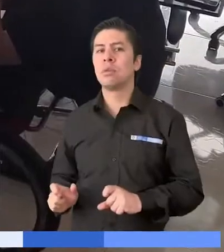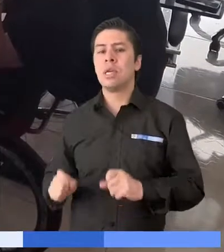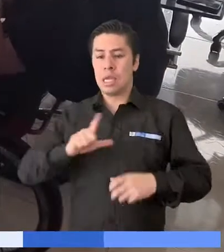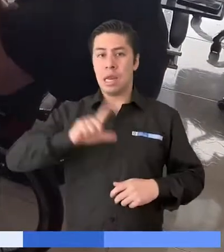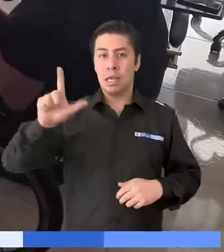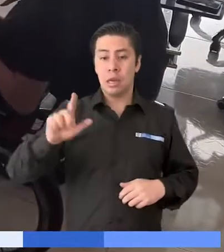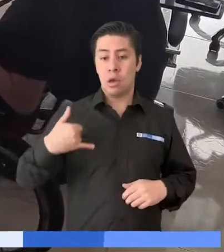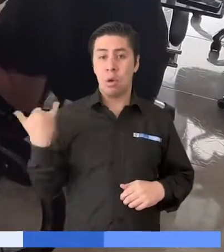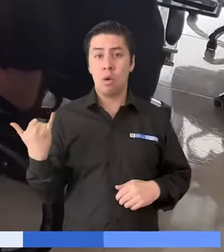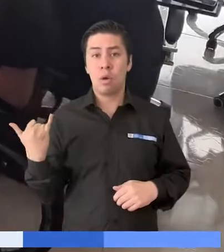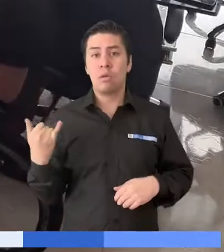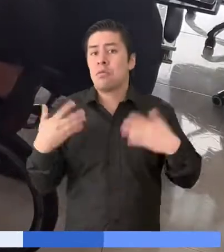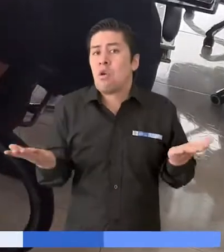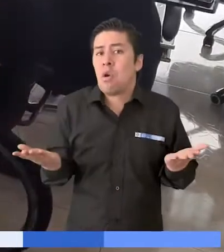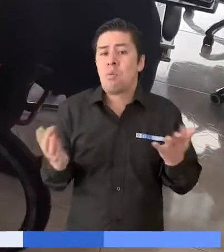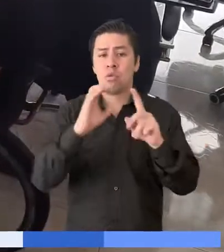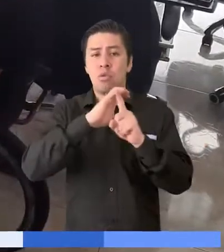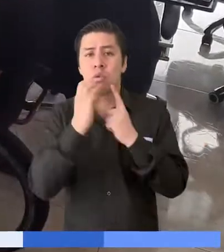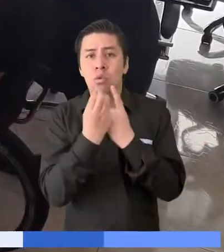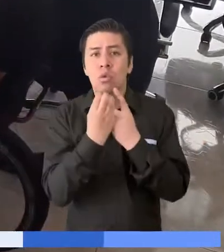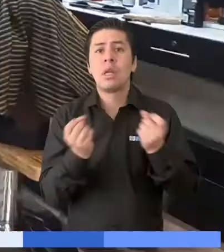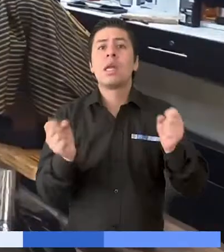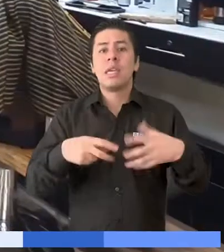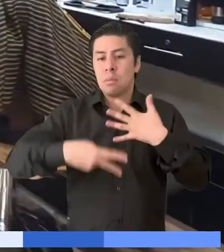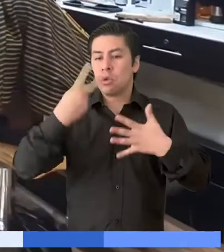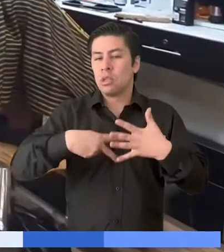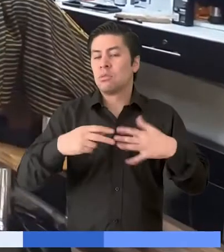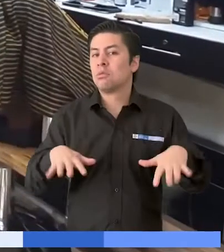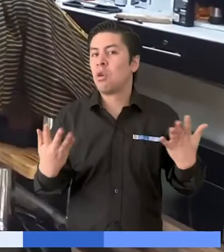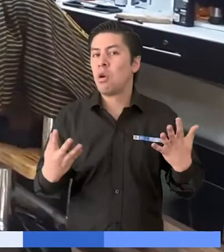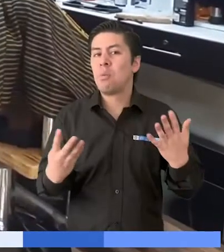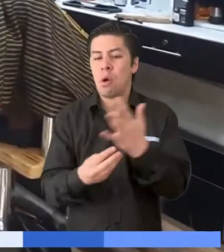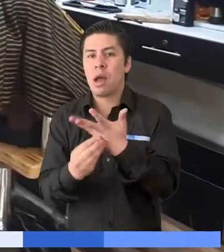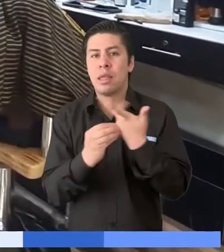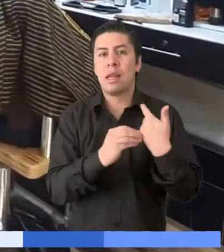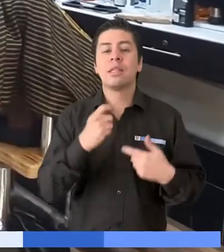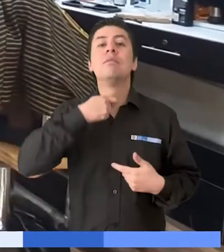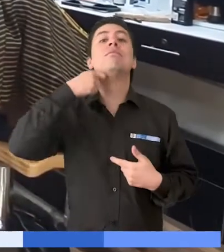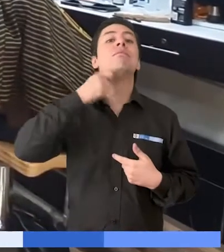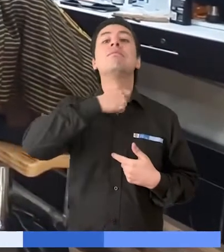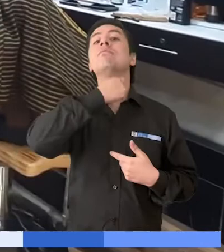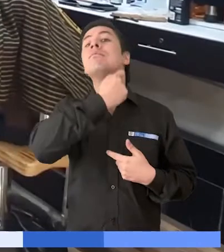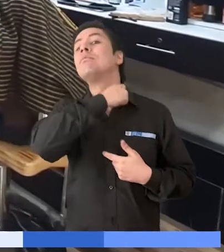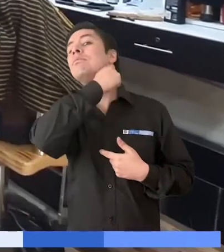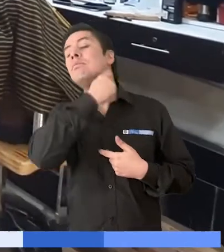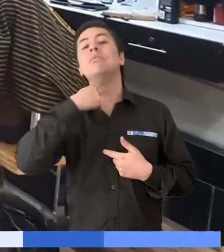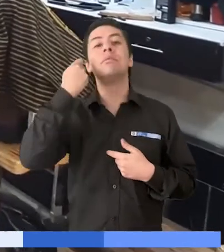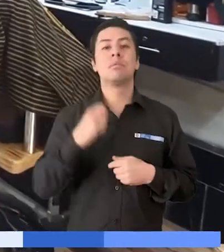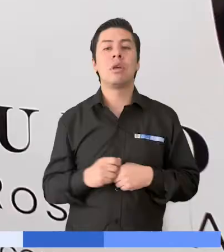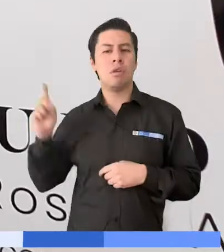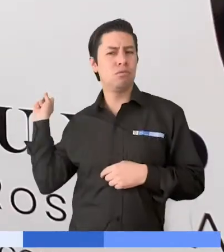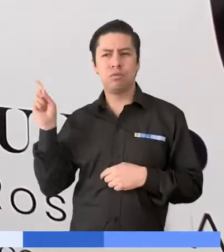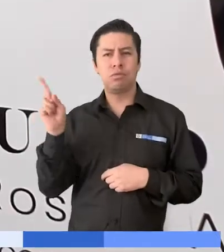y el liderazgo de los jóvenes a través de la cultura y el emprendimiento, a partir del arte de la barbería.